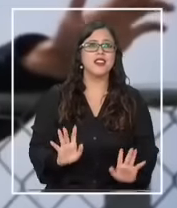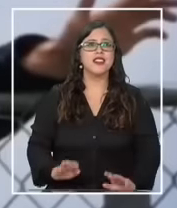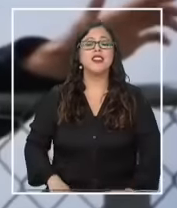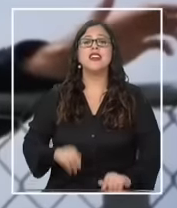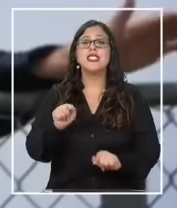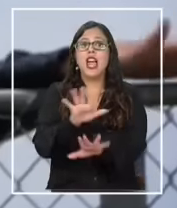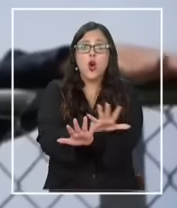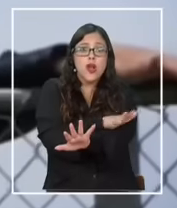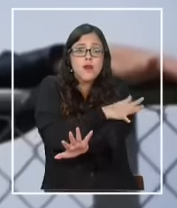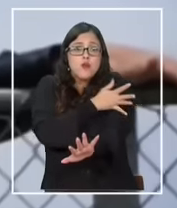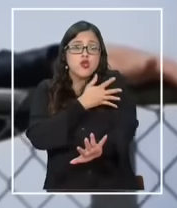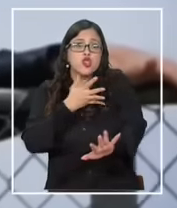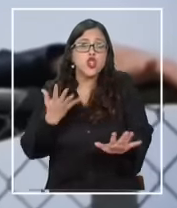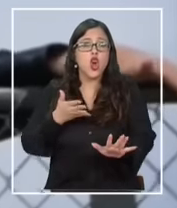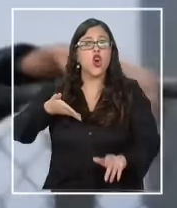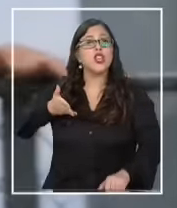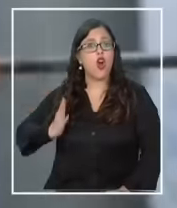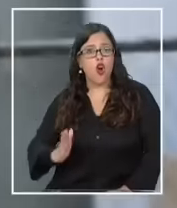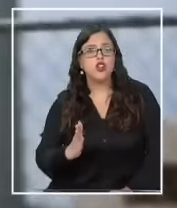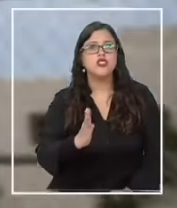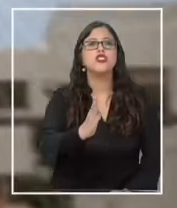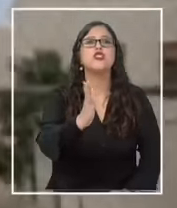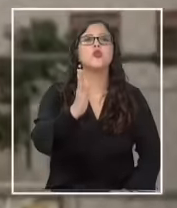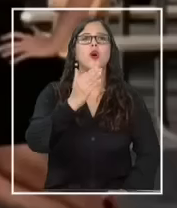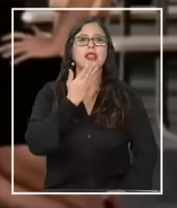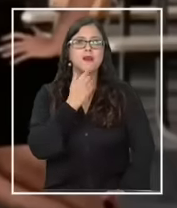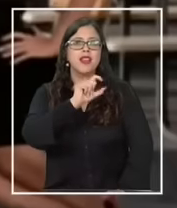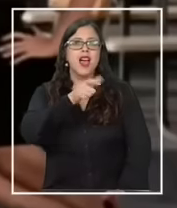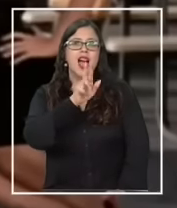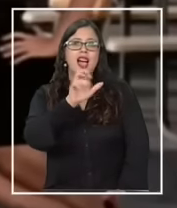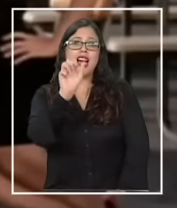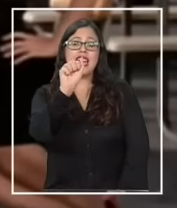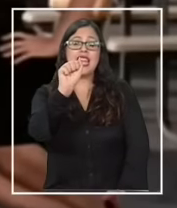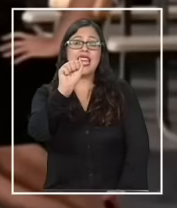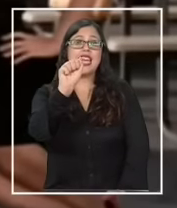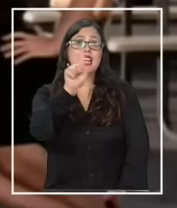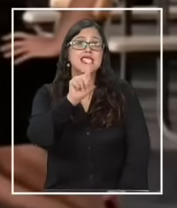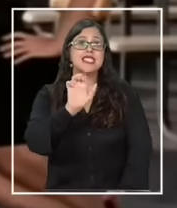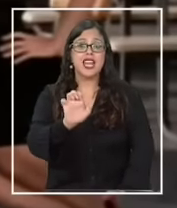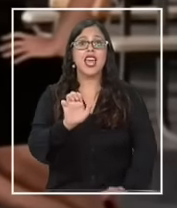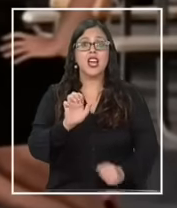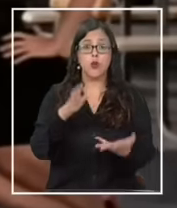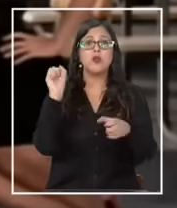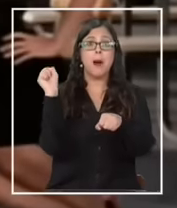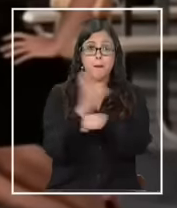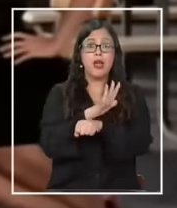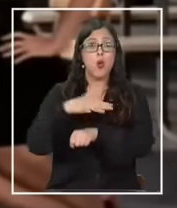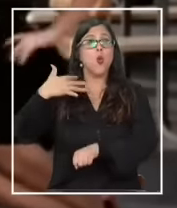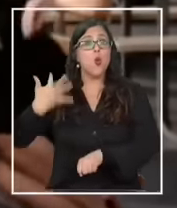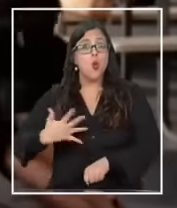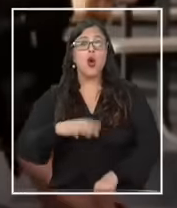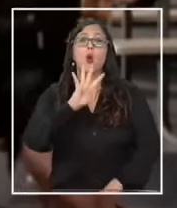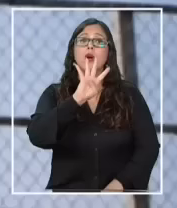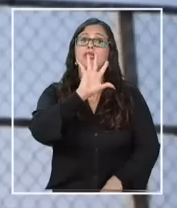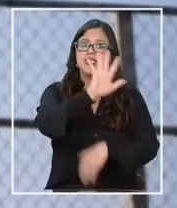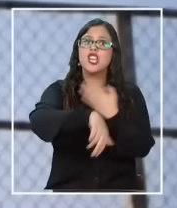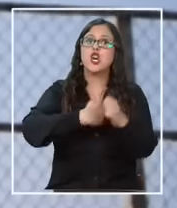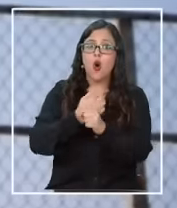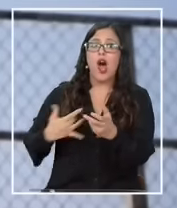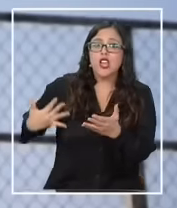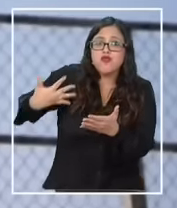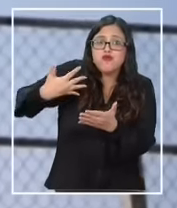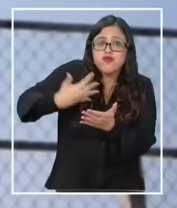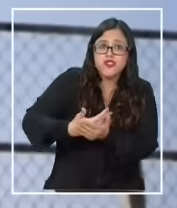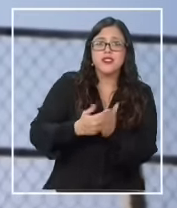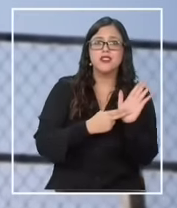con una emoción que perdura y mantiene a Gris Brillantina como un ícono cinematográfico a 45 años de su